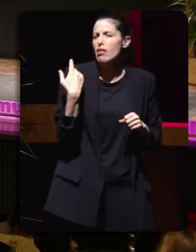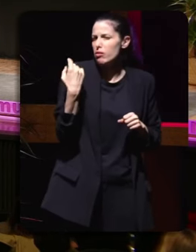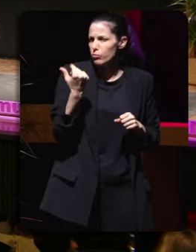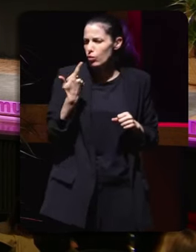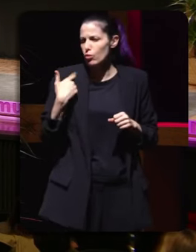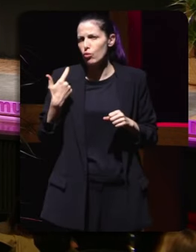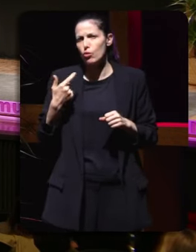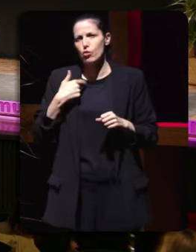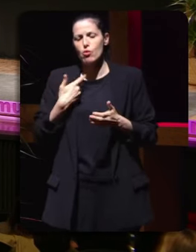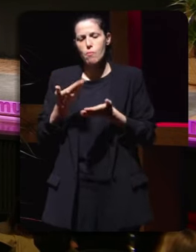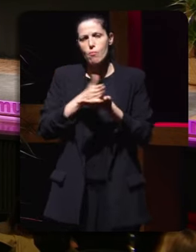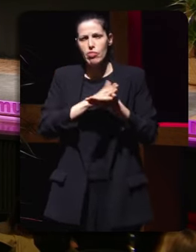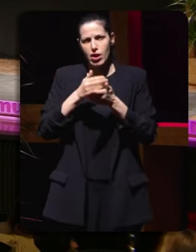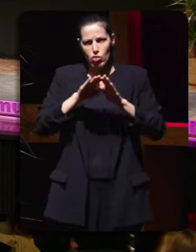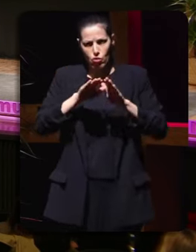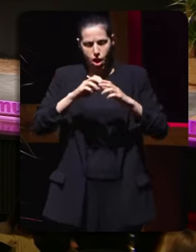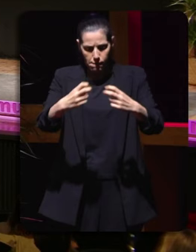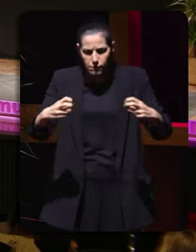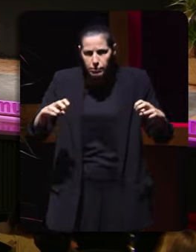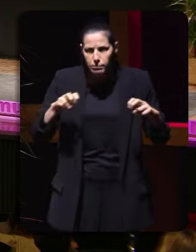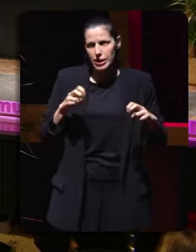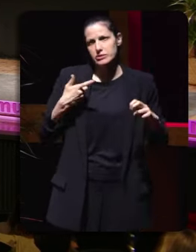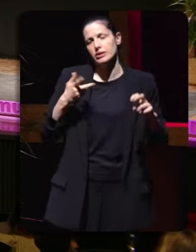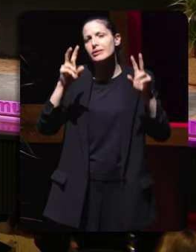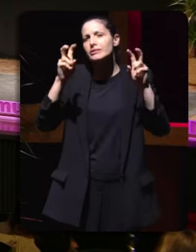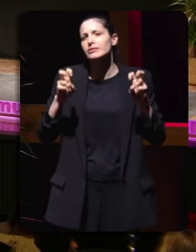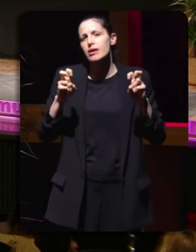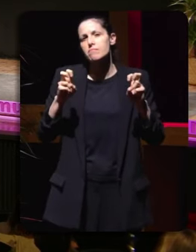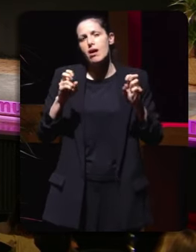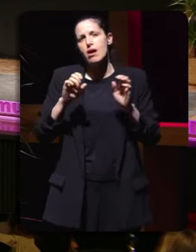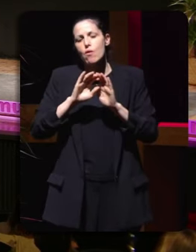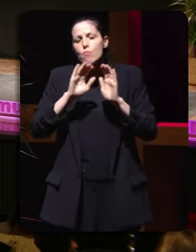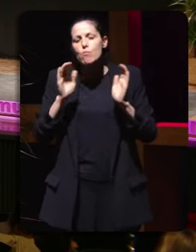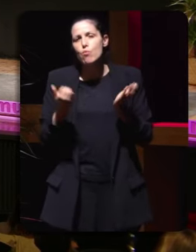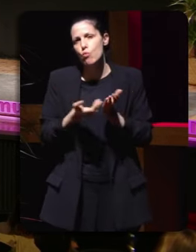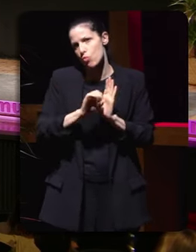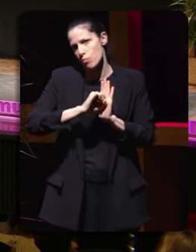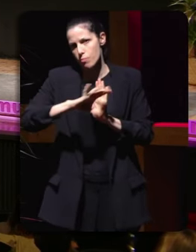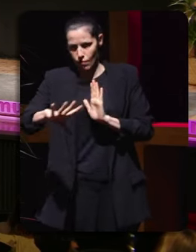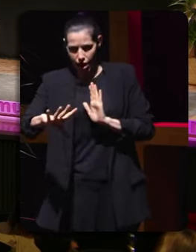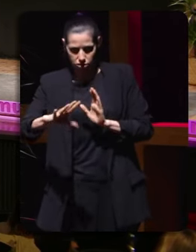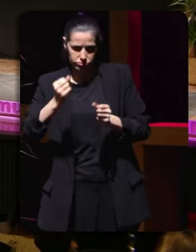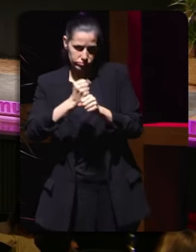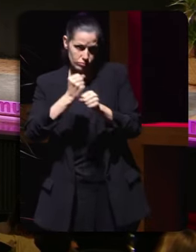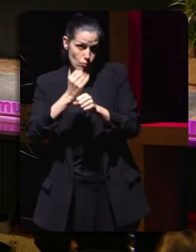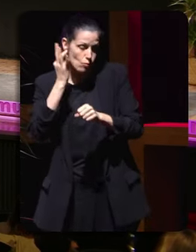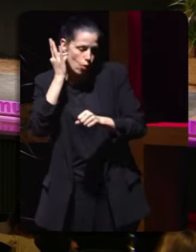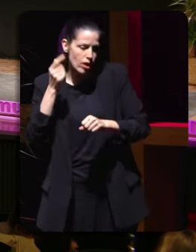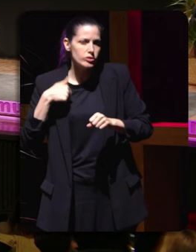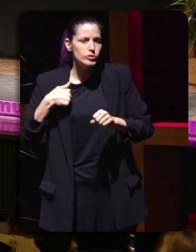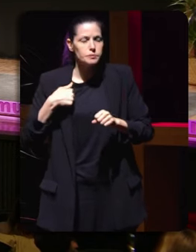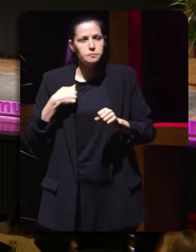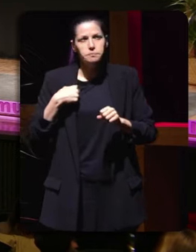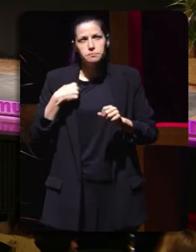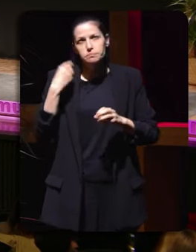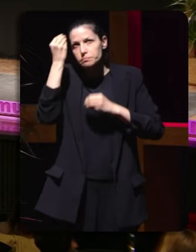sobre as mulleres no mundo do mar e preguntaba as persoas que estaban nesa mesa redonda se consideraban que había unha forma